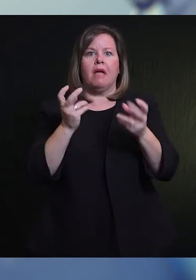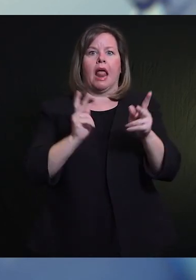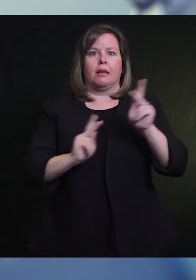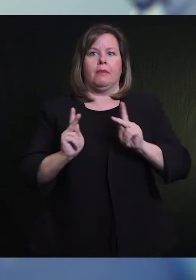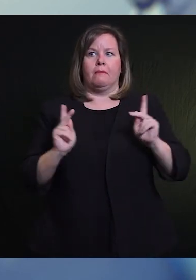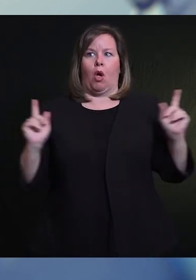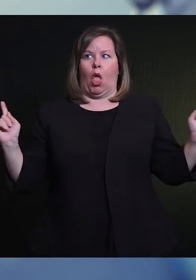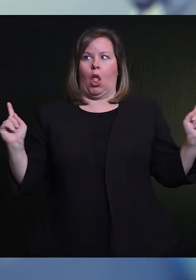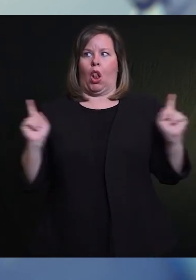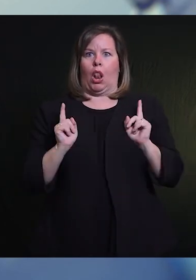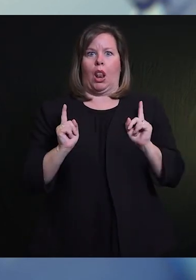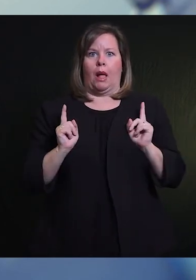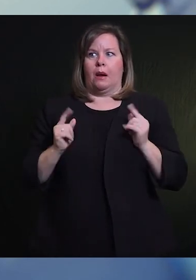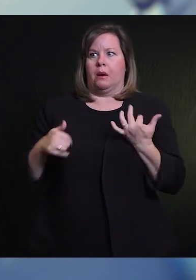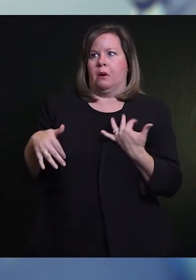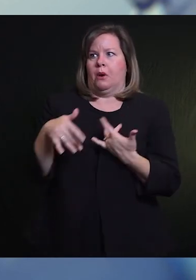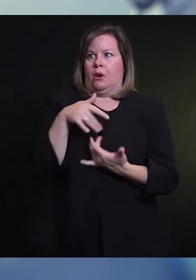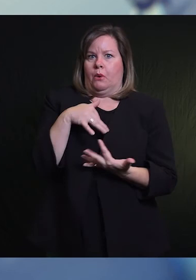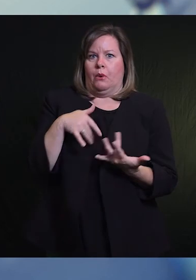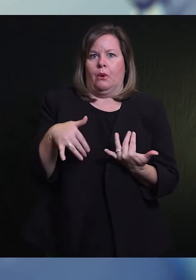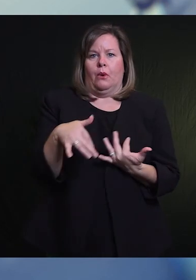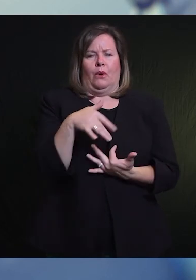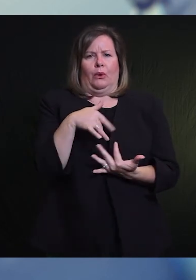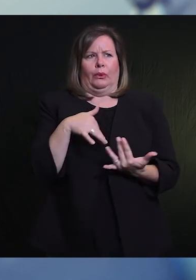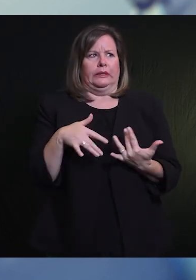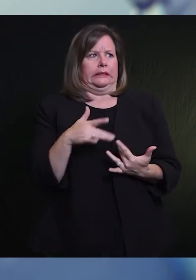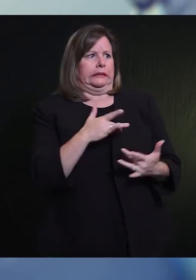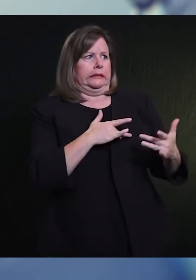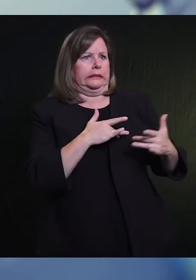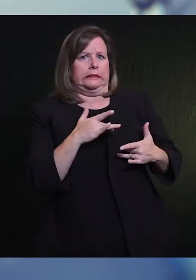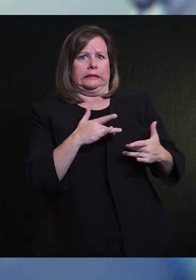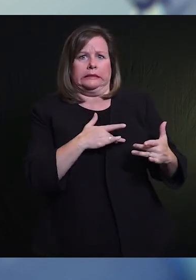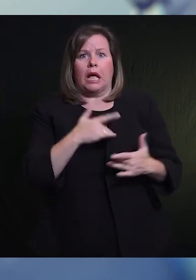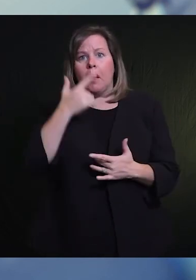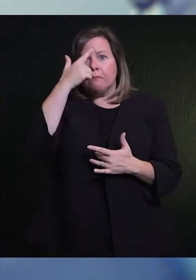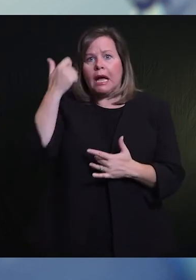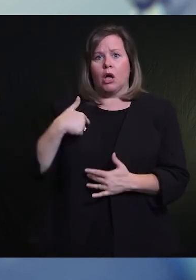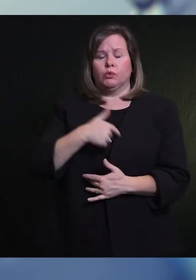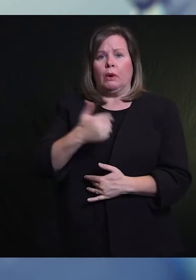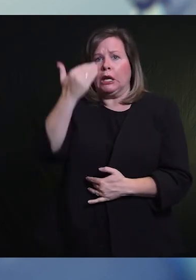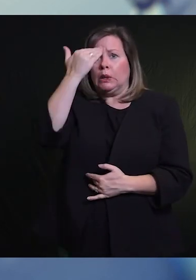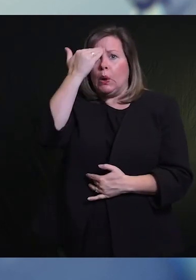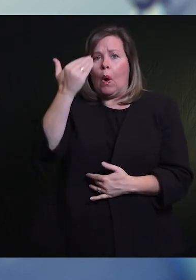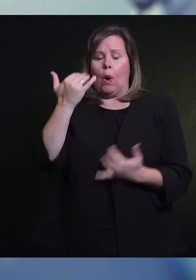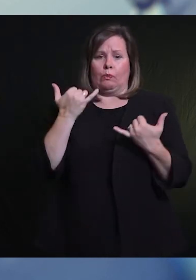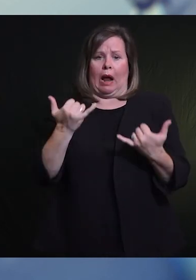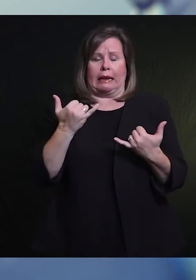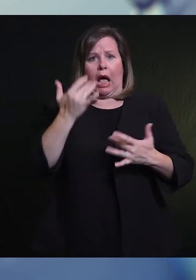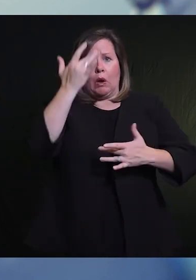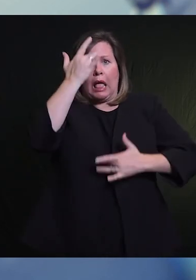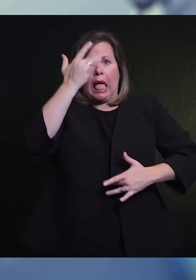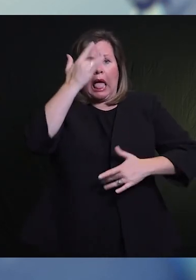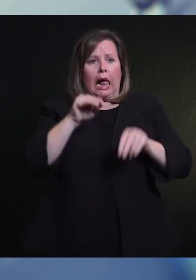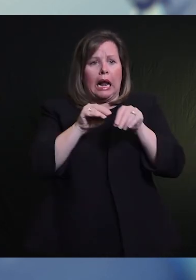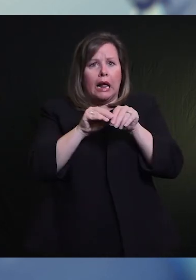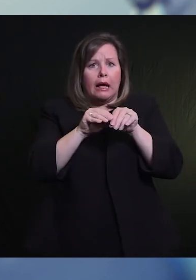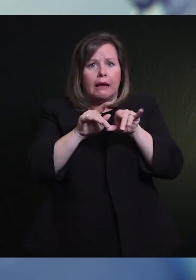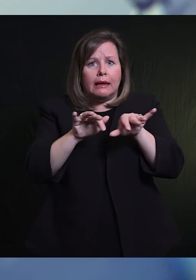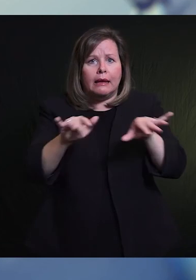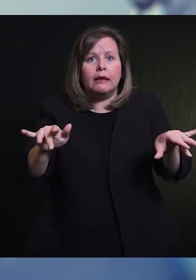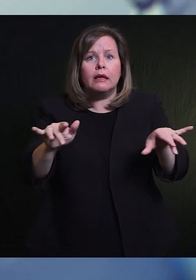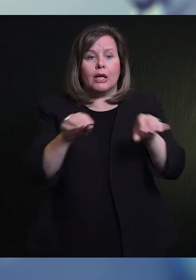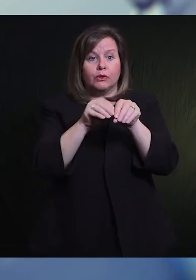sabemos que es causado por un virus respiratorio que se propague de este tipo de ambiente. Y aunque en circunstancias